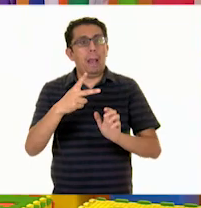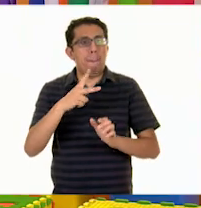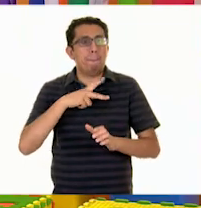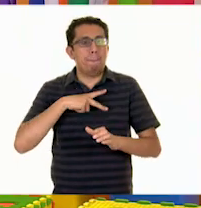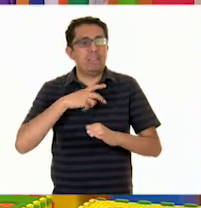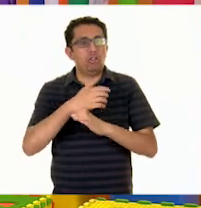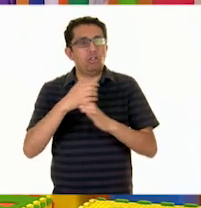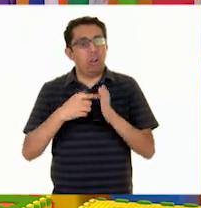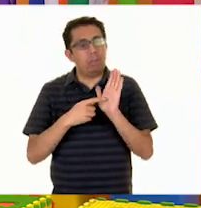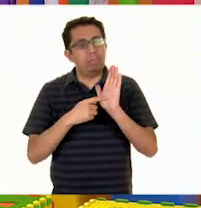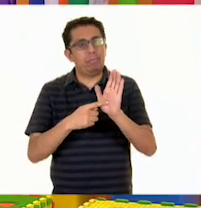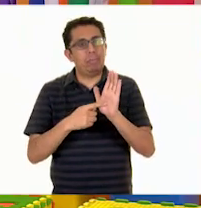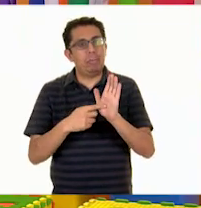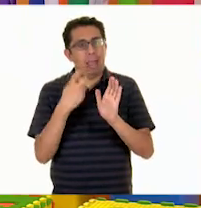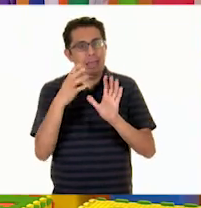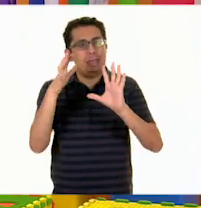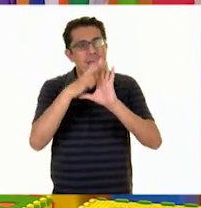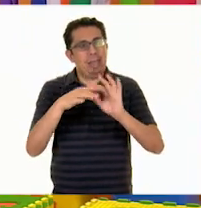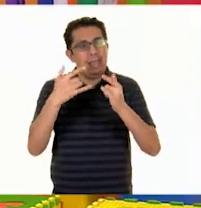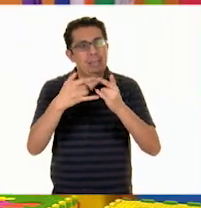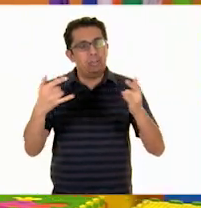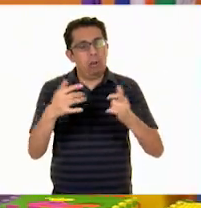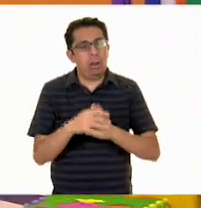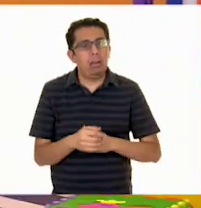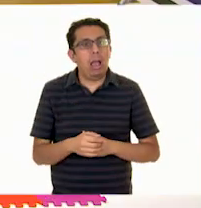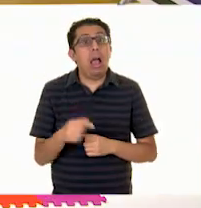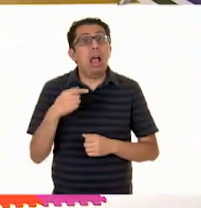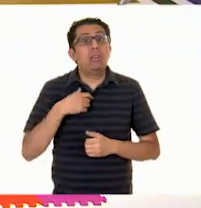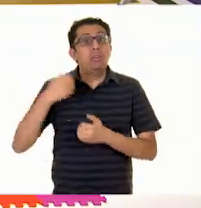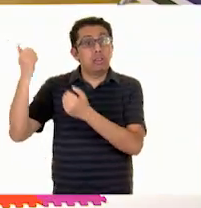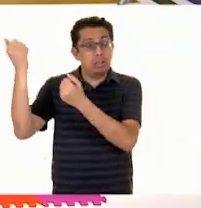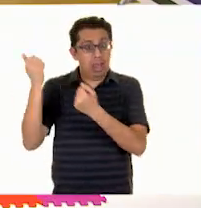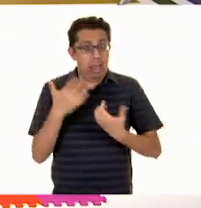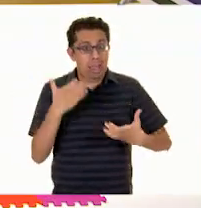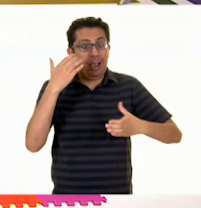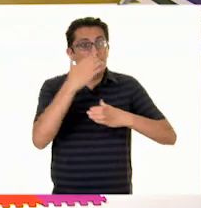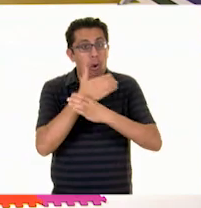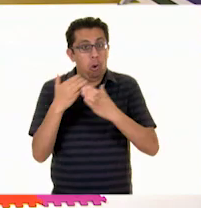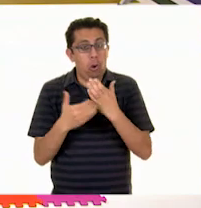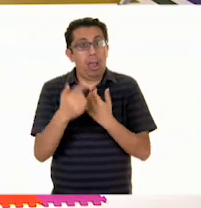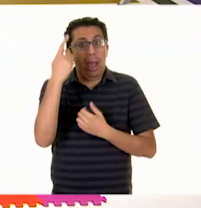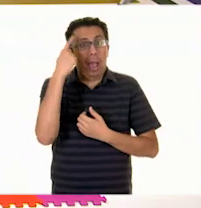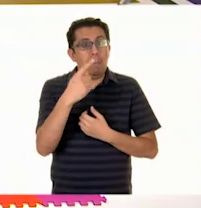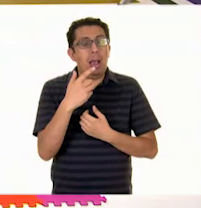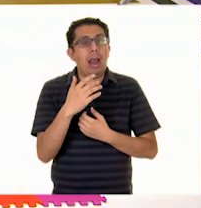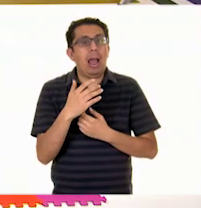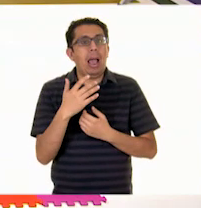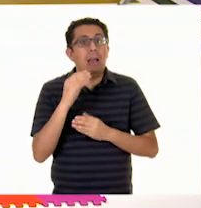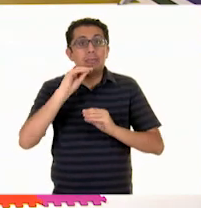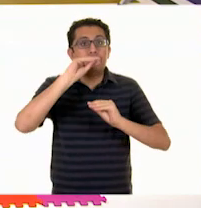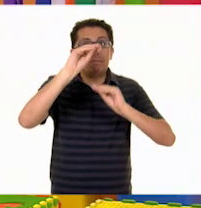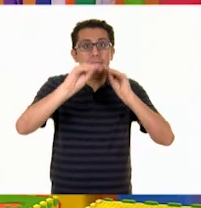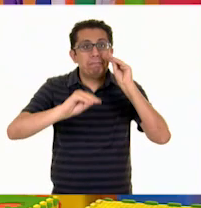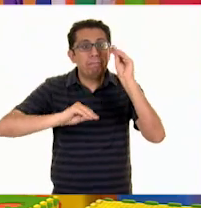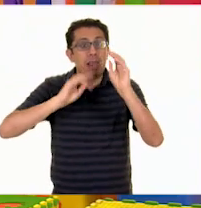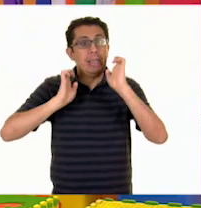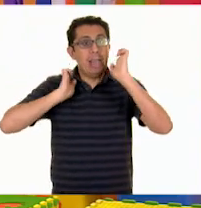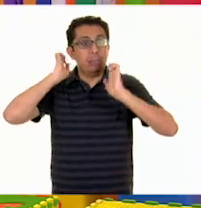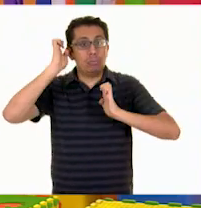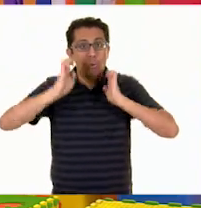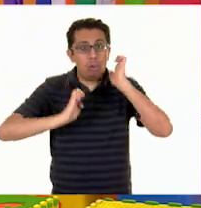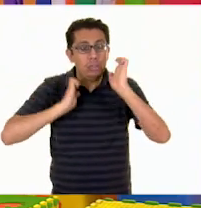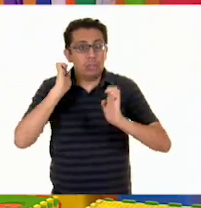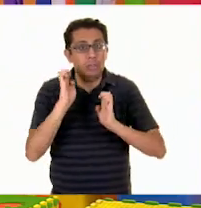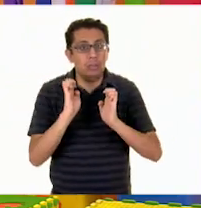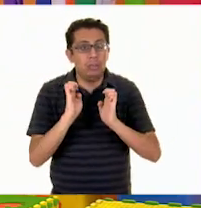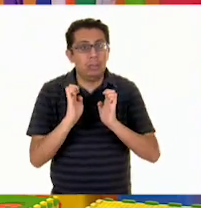nosotros. ¿Y qué crees? Yo aquí traje algunos objetos para montar nuestra propia exposición. ¿Y qué